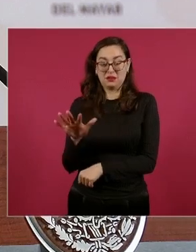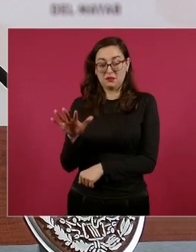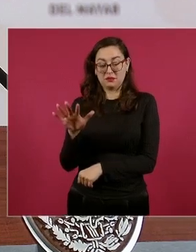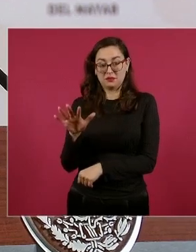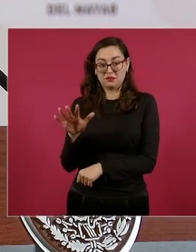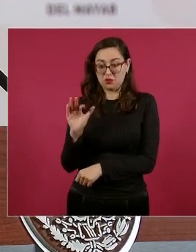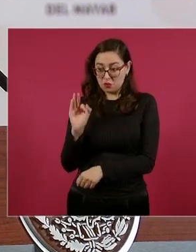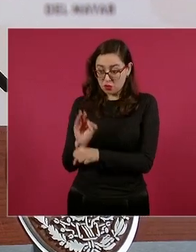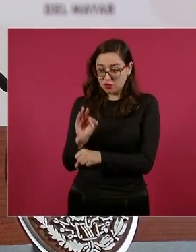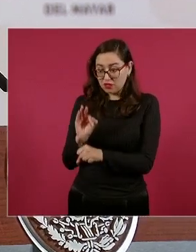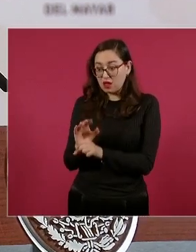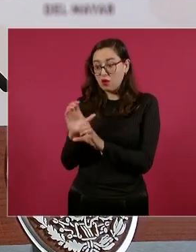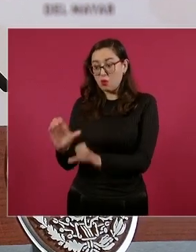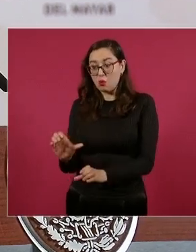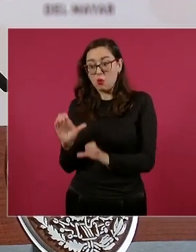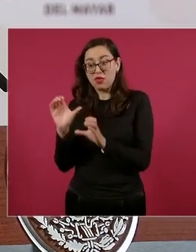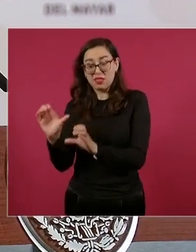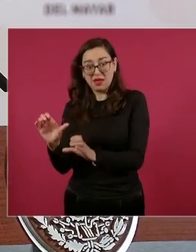protegerlos.